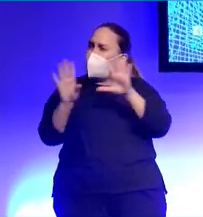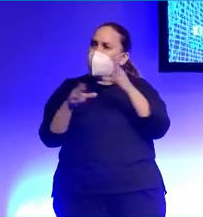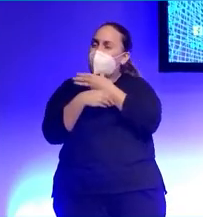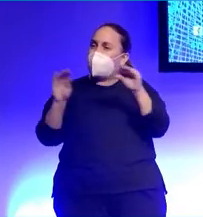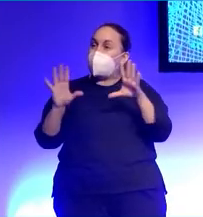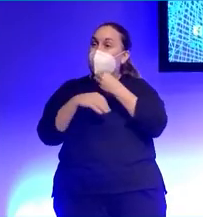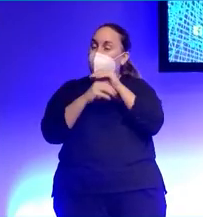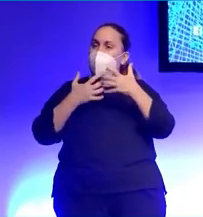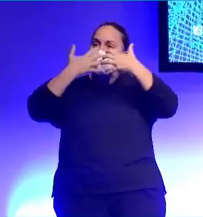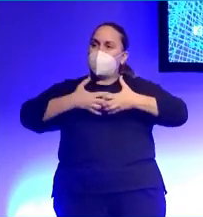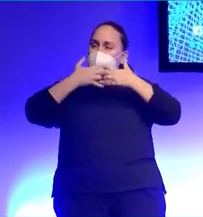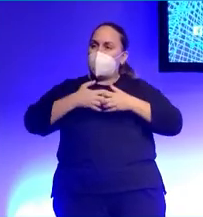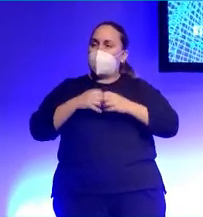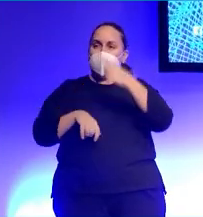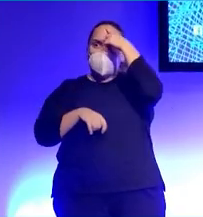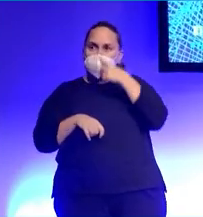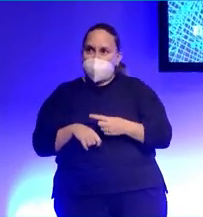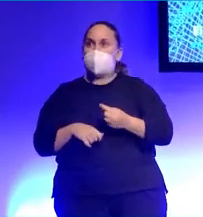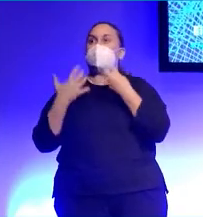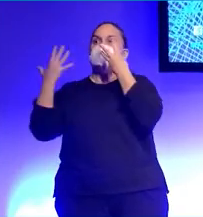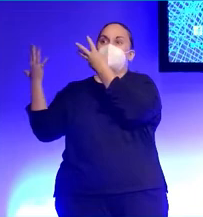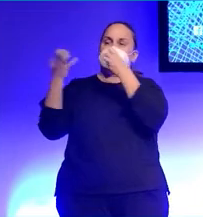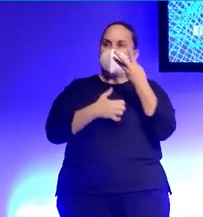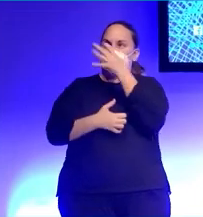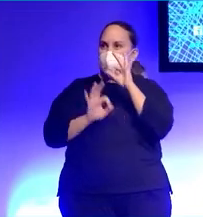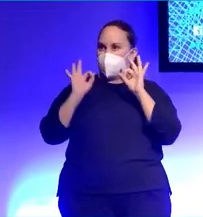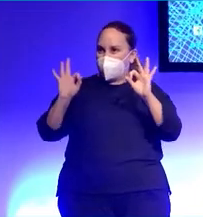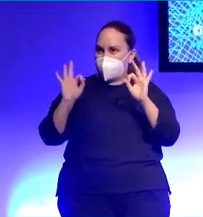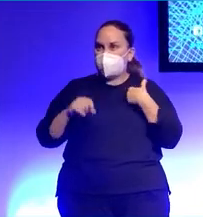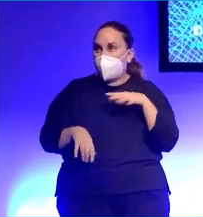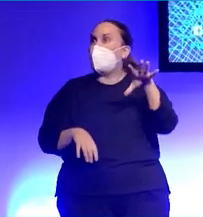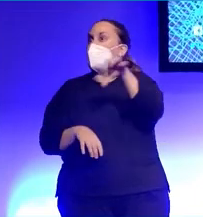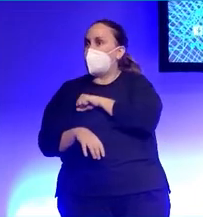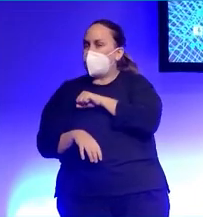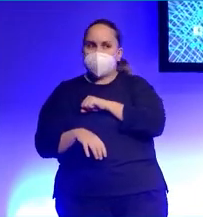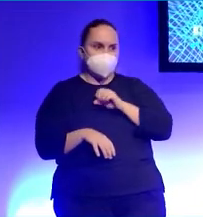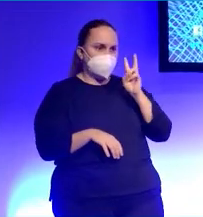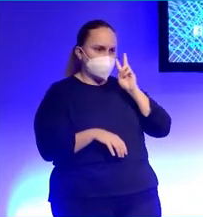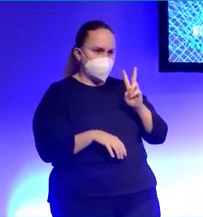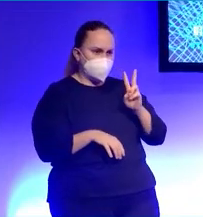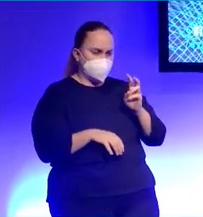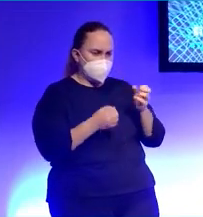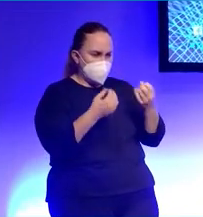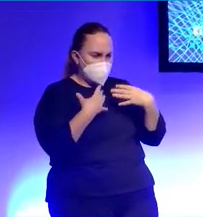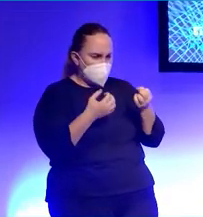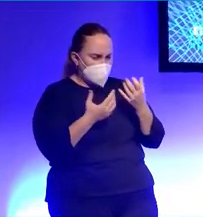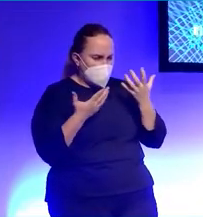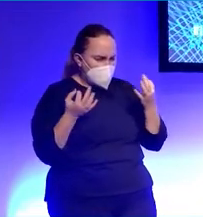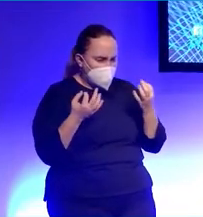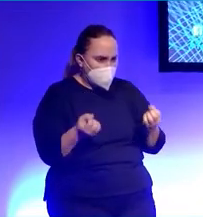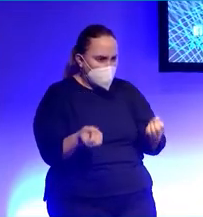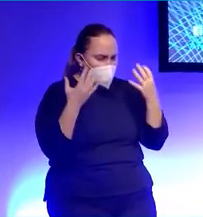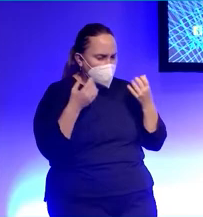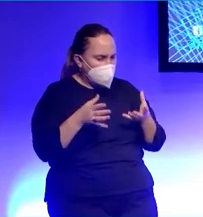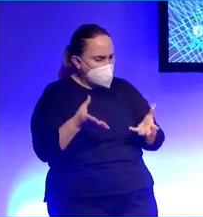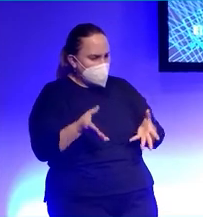Snapdragon 850. Yo la compraría. Tardé 10 minutos en asimilar aquello. Pero